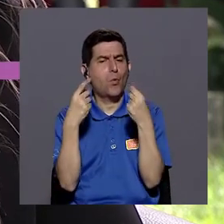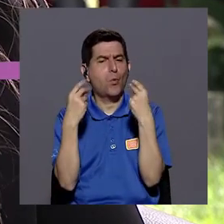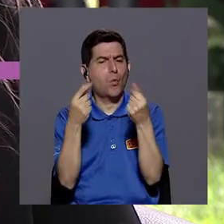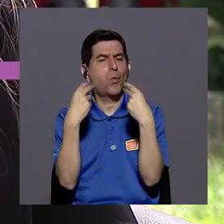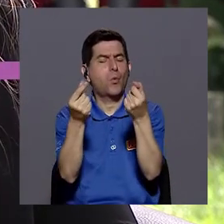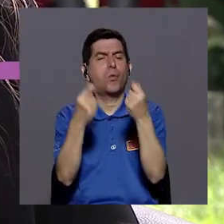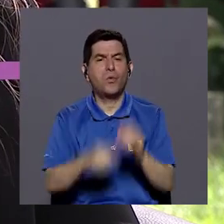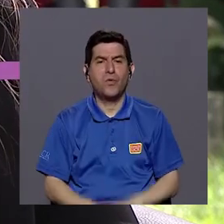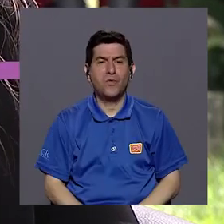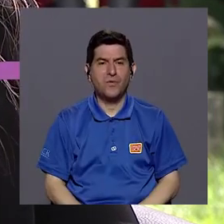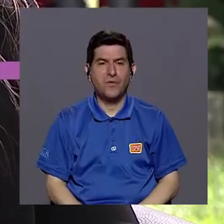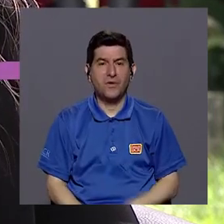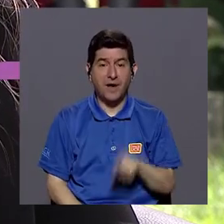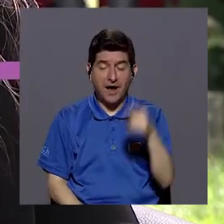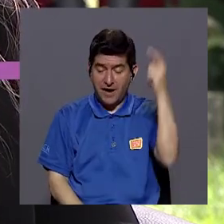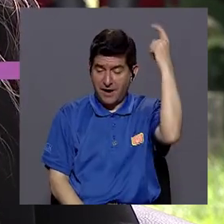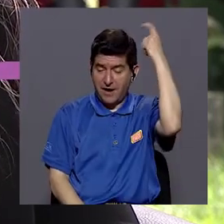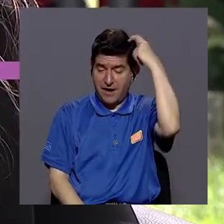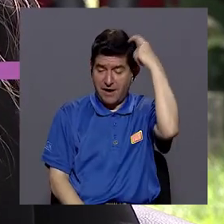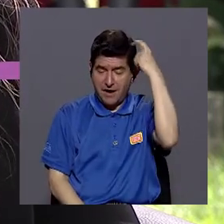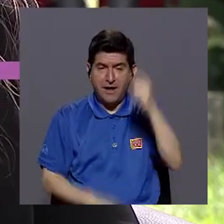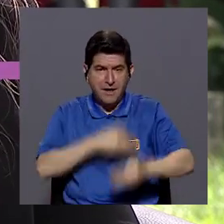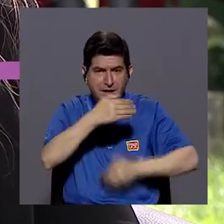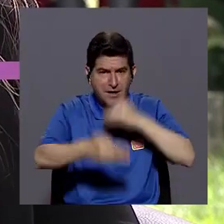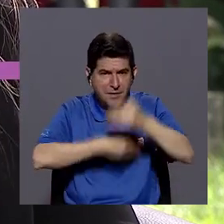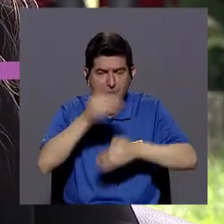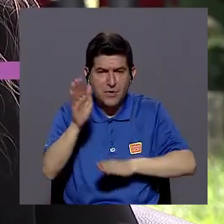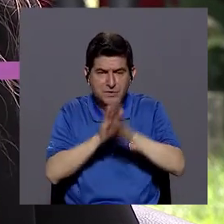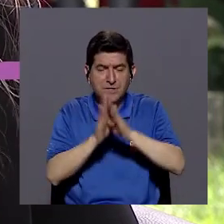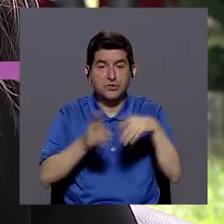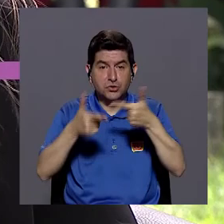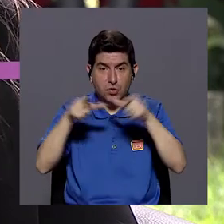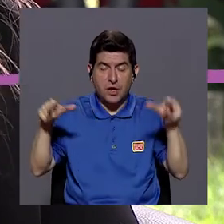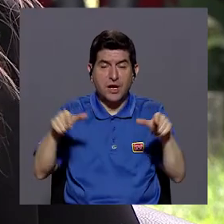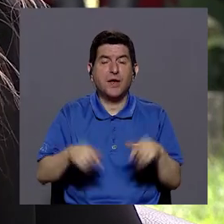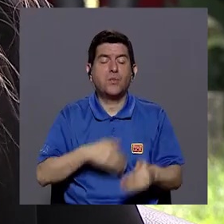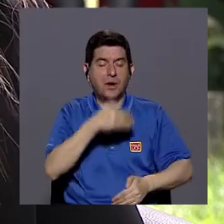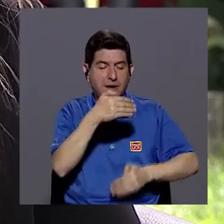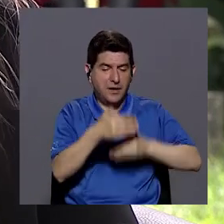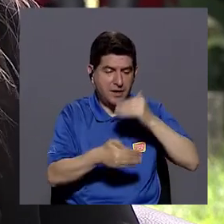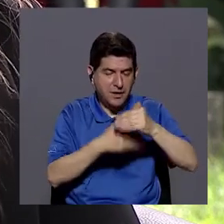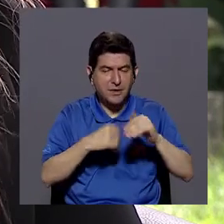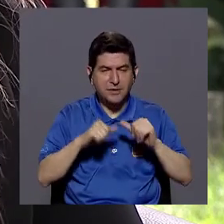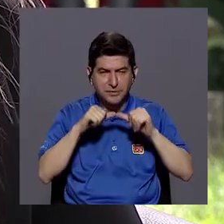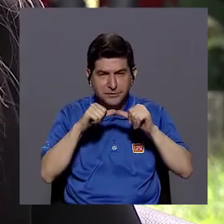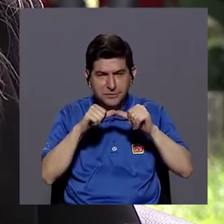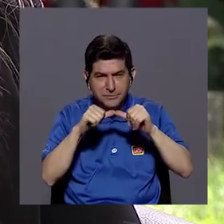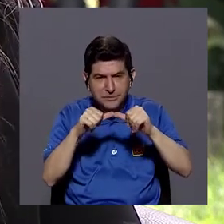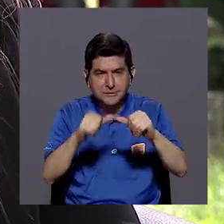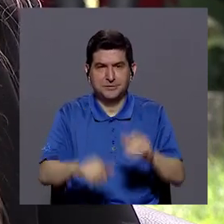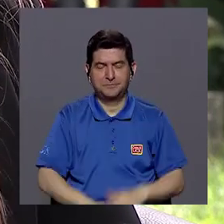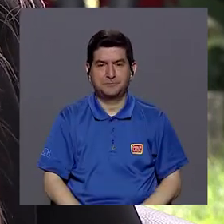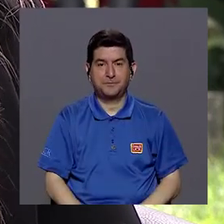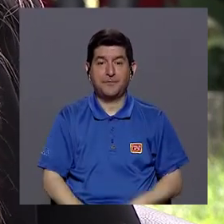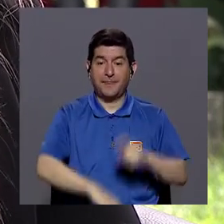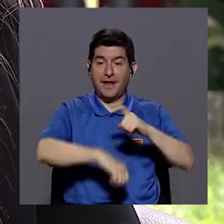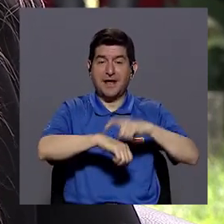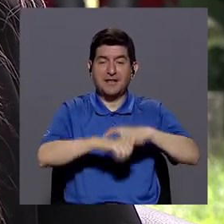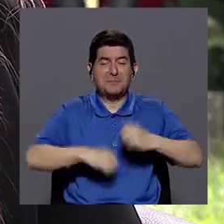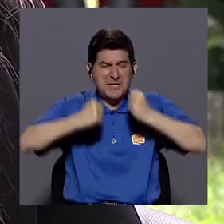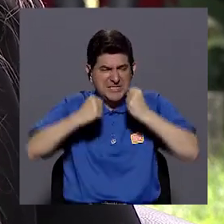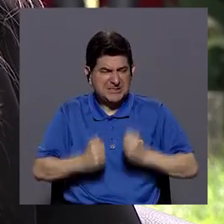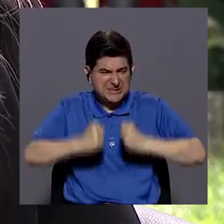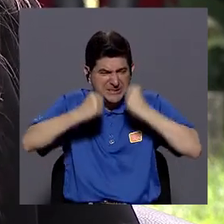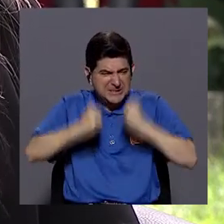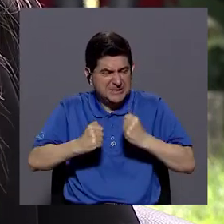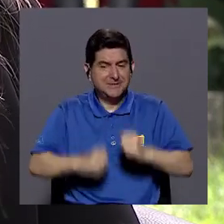veloz, ¿verdad? Entonces el desarrollo cognitivo va muy veloz, el lenguaje va en un proceso todavía, ¿verdad? Y entonces se la etapa de la